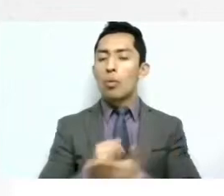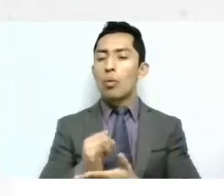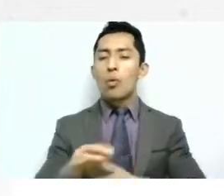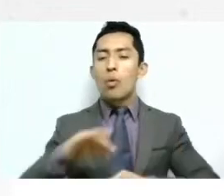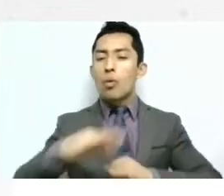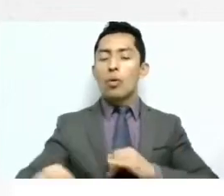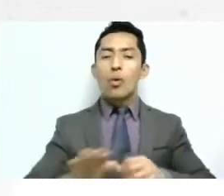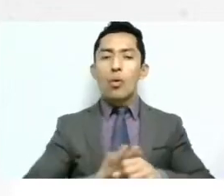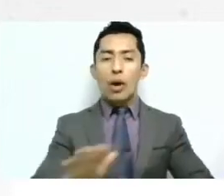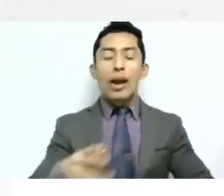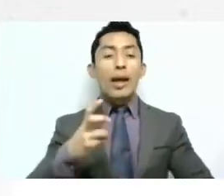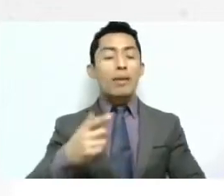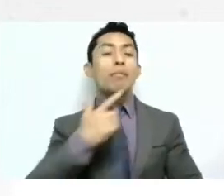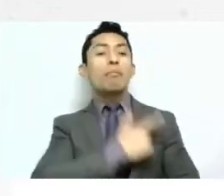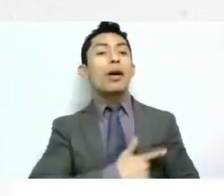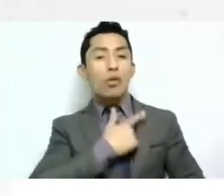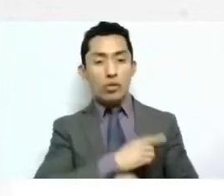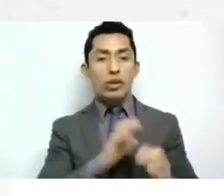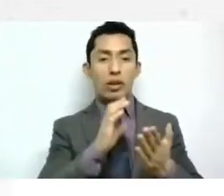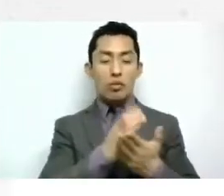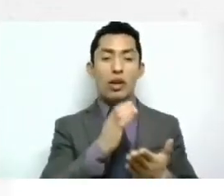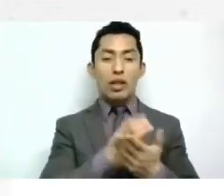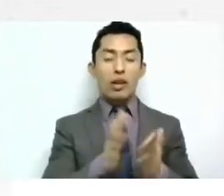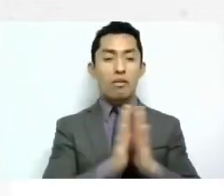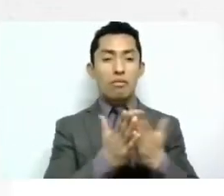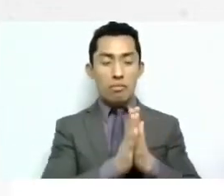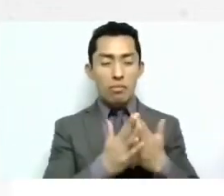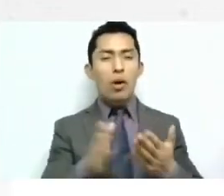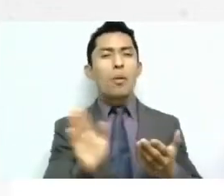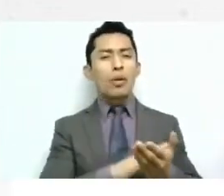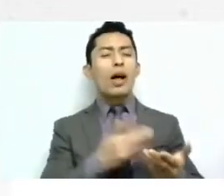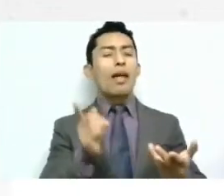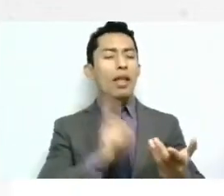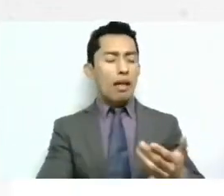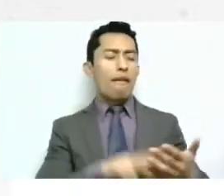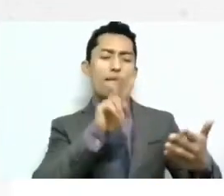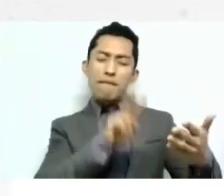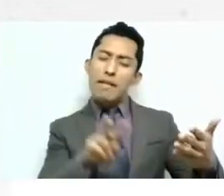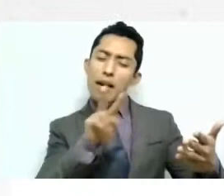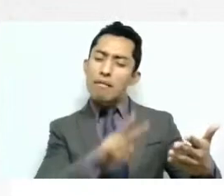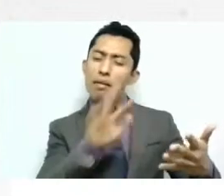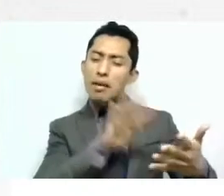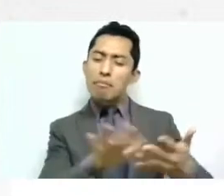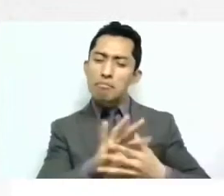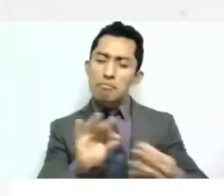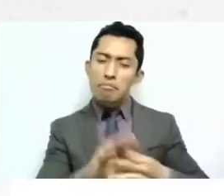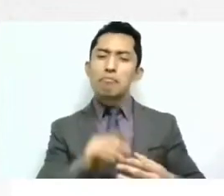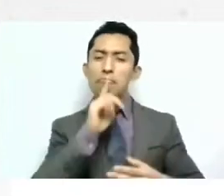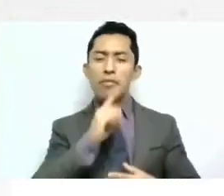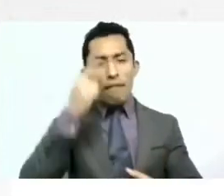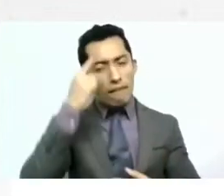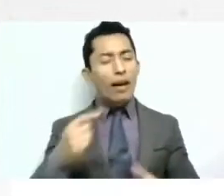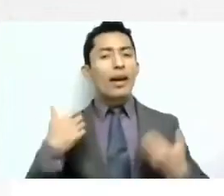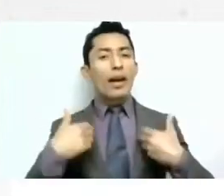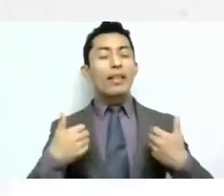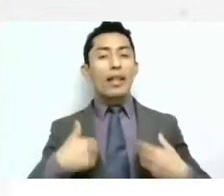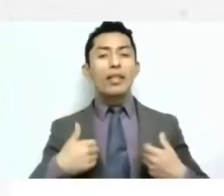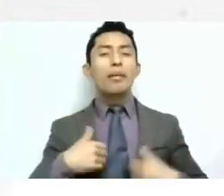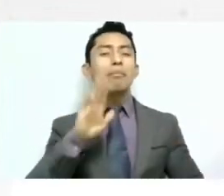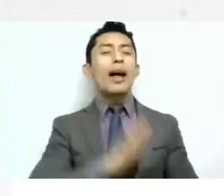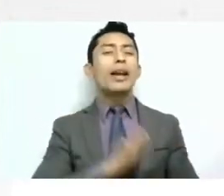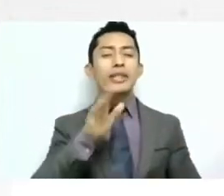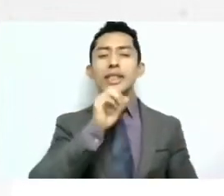me gustan de estos cuadernos porque de una manera muy práctica y sencilla ahora sí tenemos el chismecito